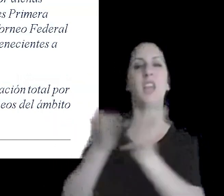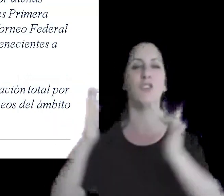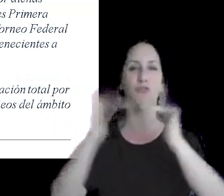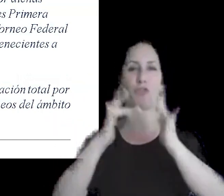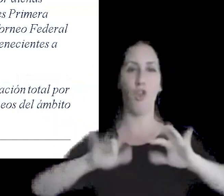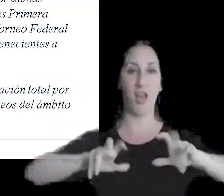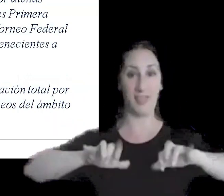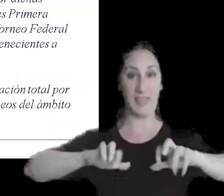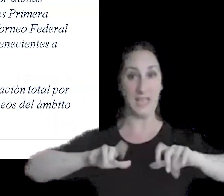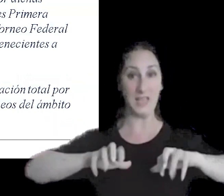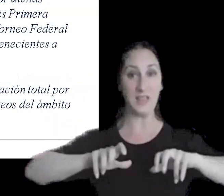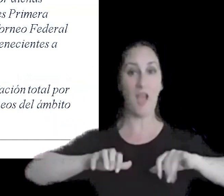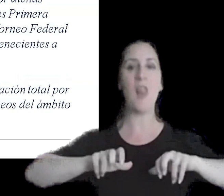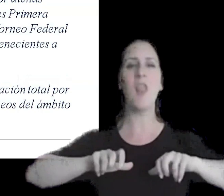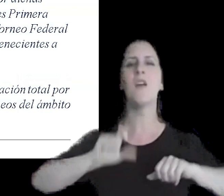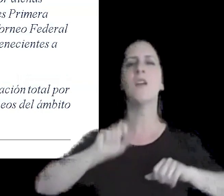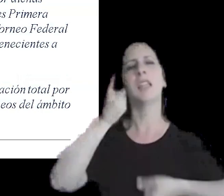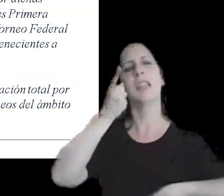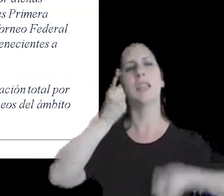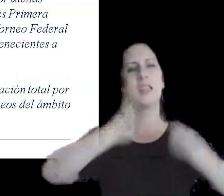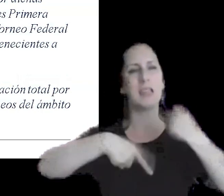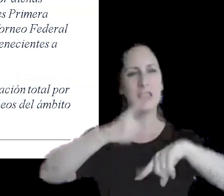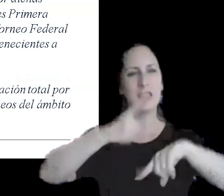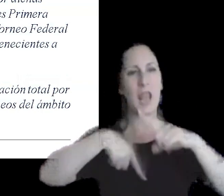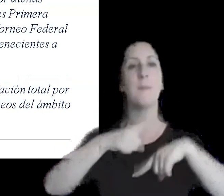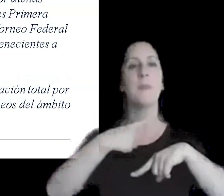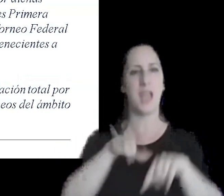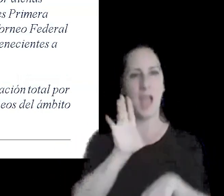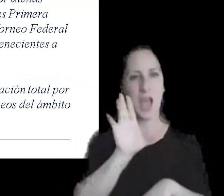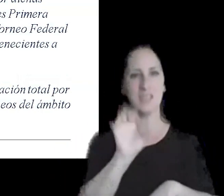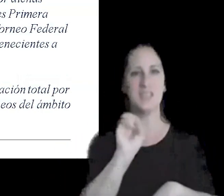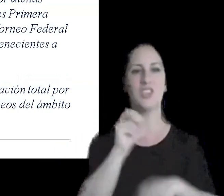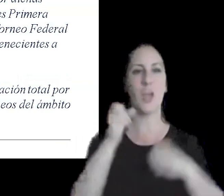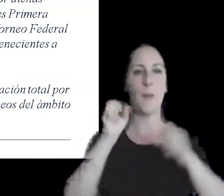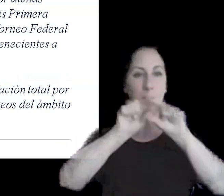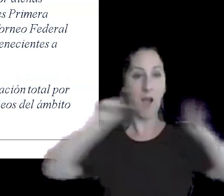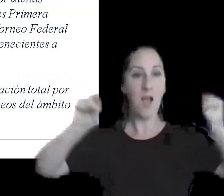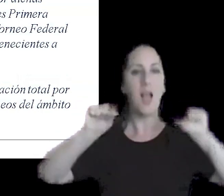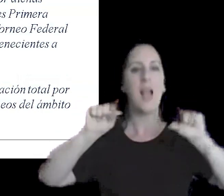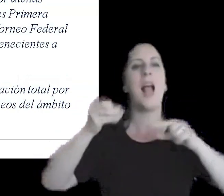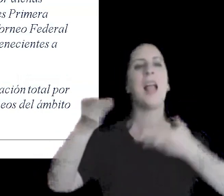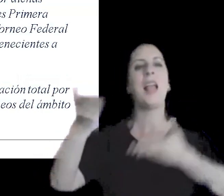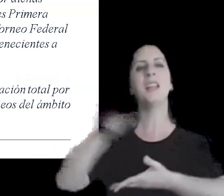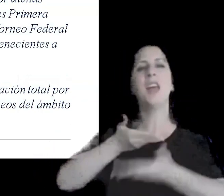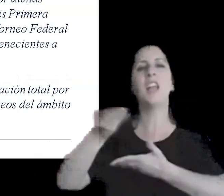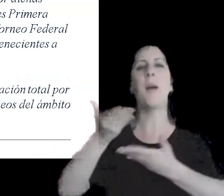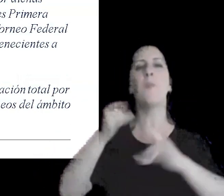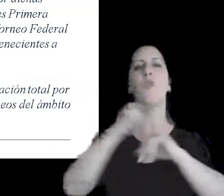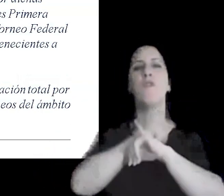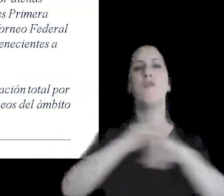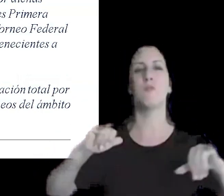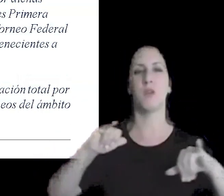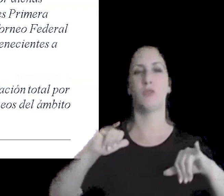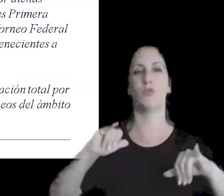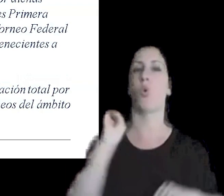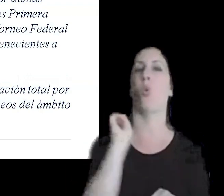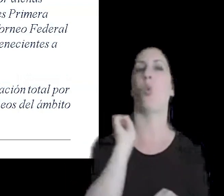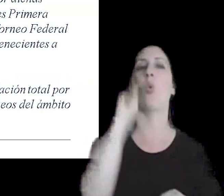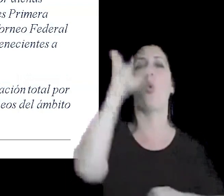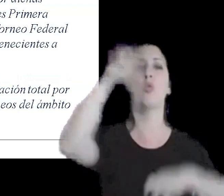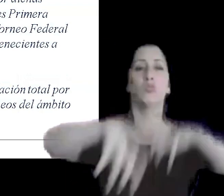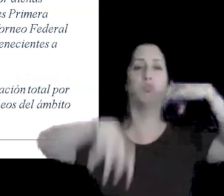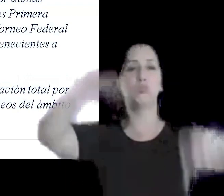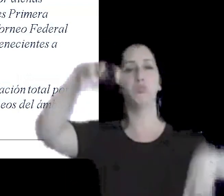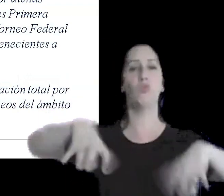mediante el trámite y así se denomina la solapa intercambio de información clubes del fútbol